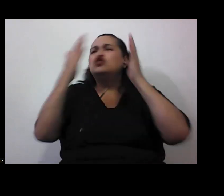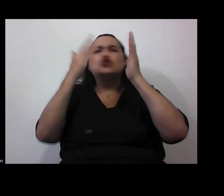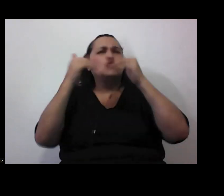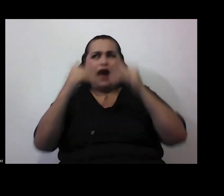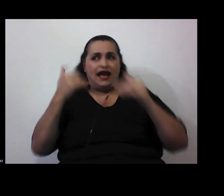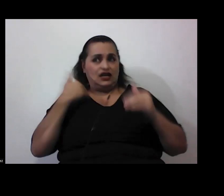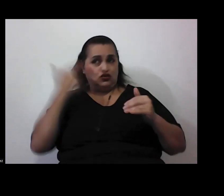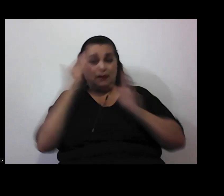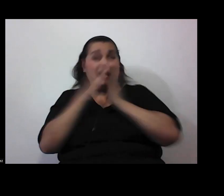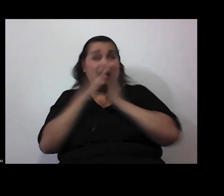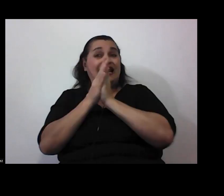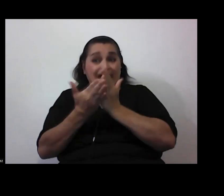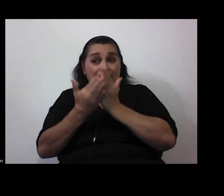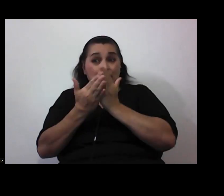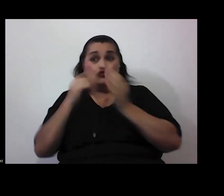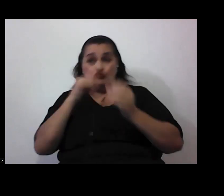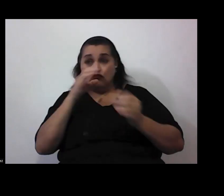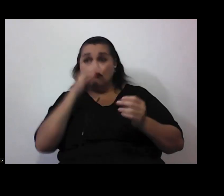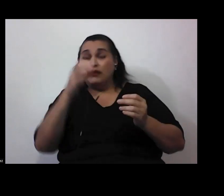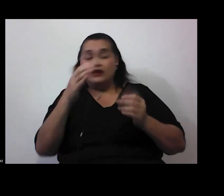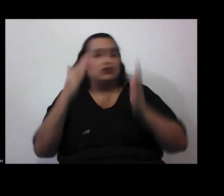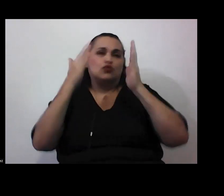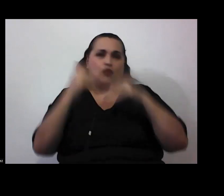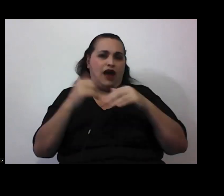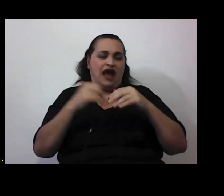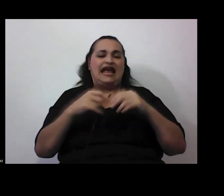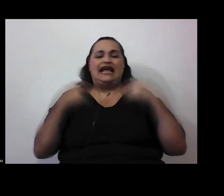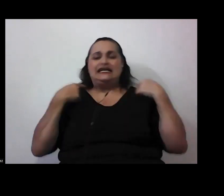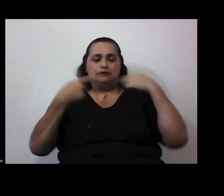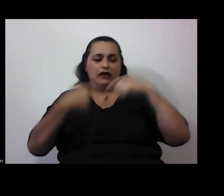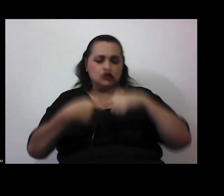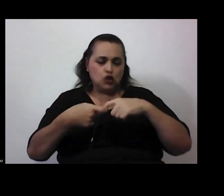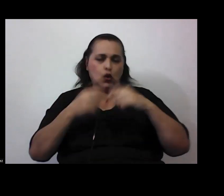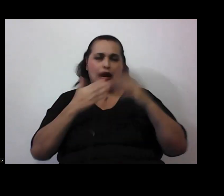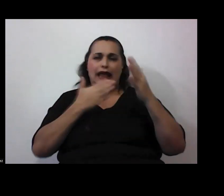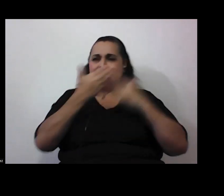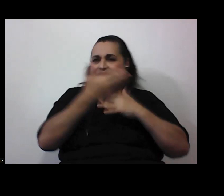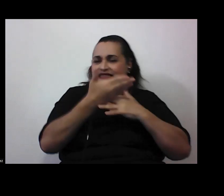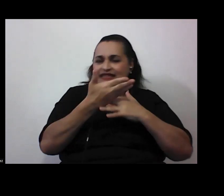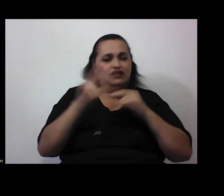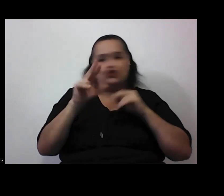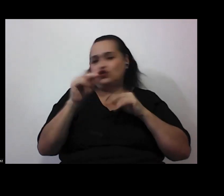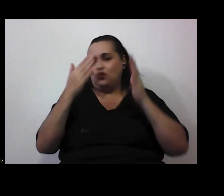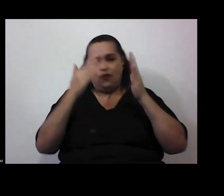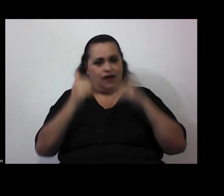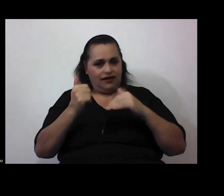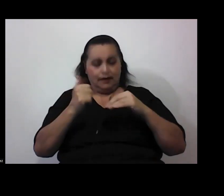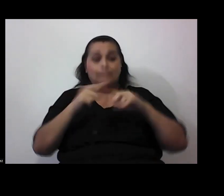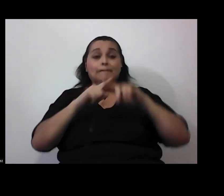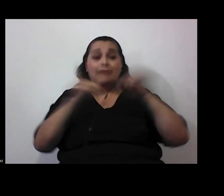un libro que yo me anime a recomendar que esté en castellano que sea accesible no pero